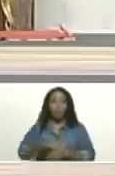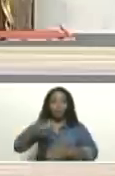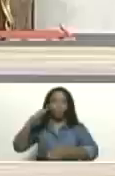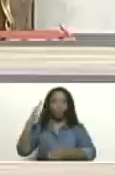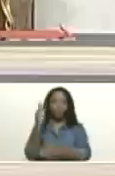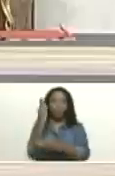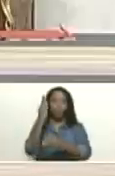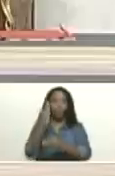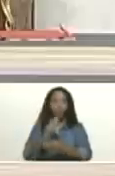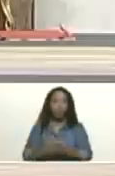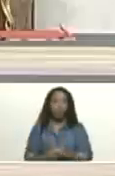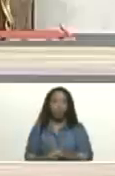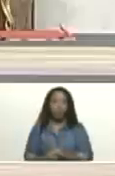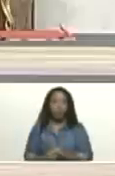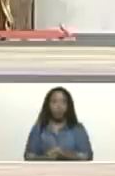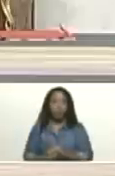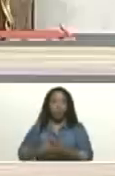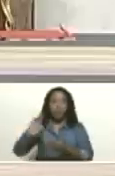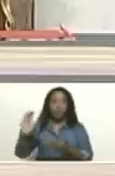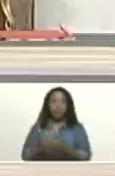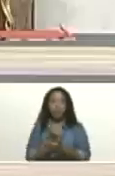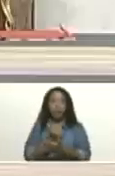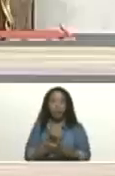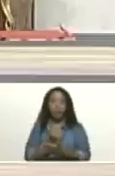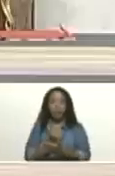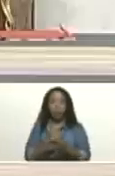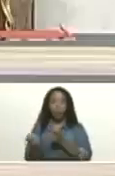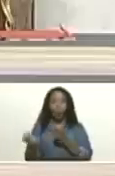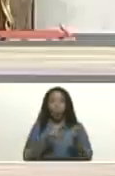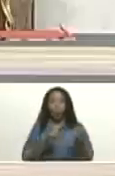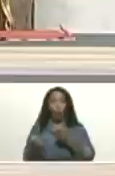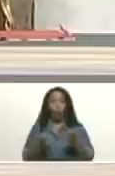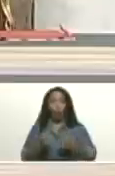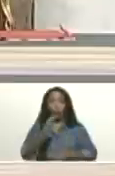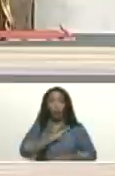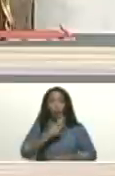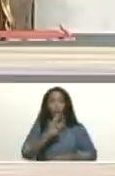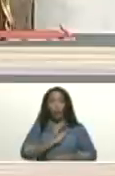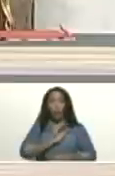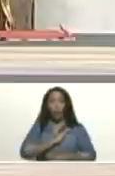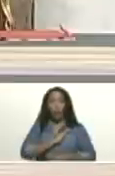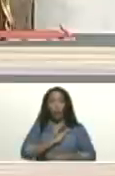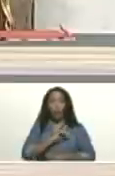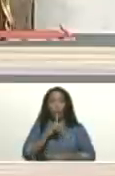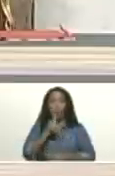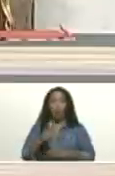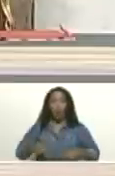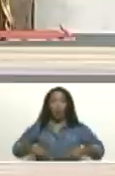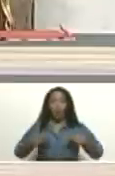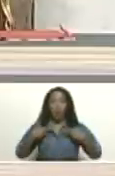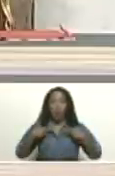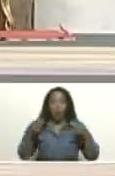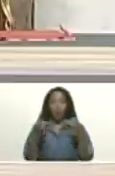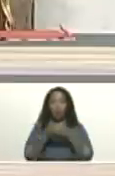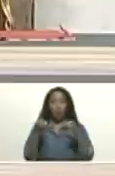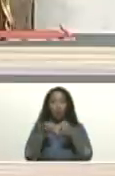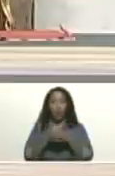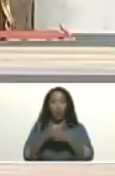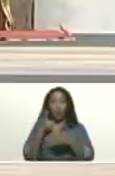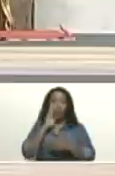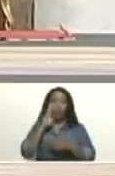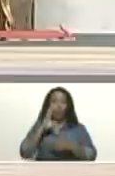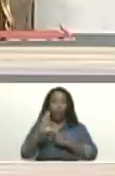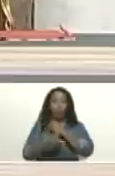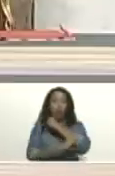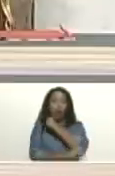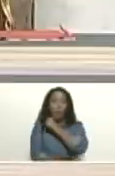y quitarle el dominio de propiedades malavidas a las mafias corruptas y a las